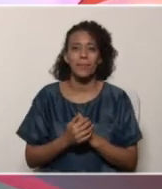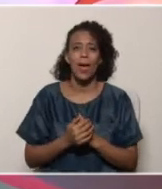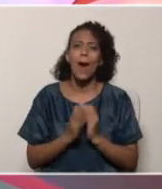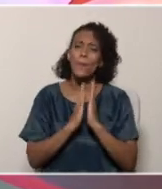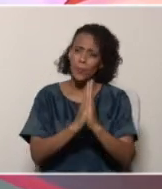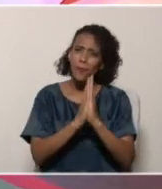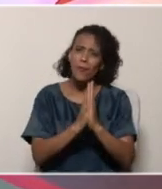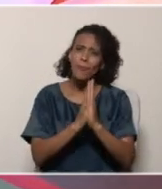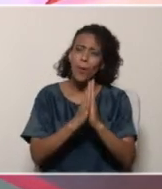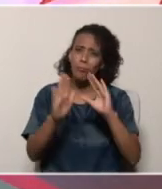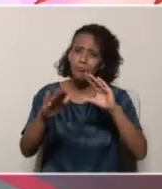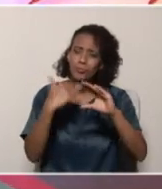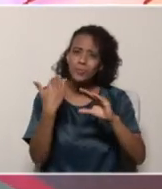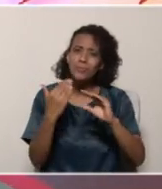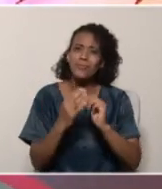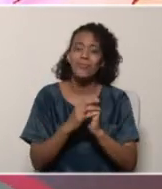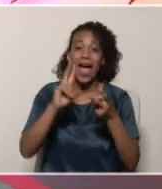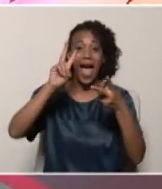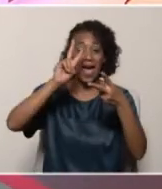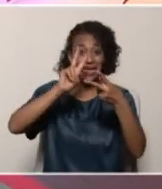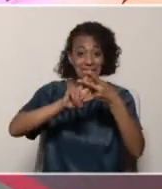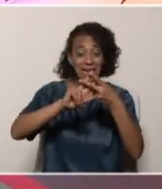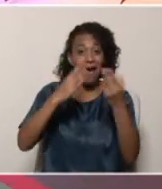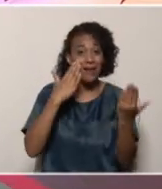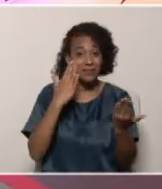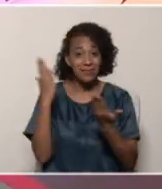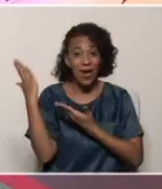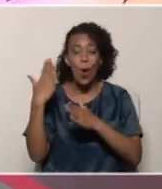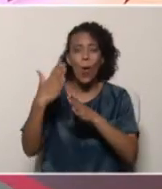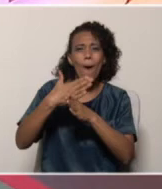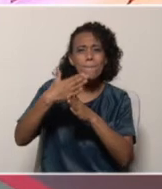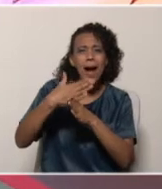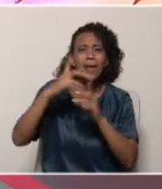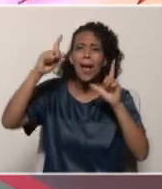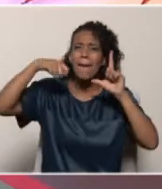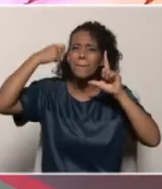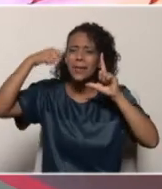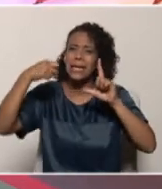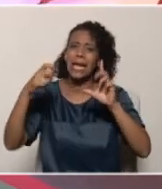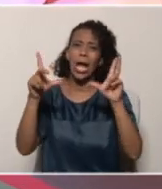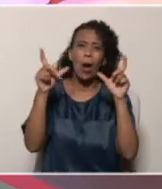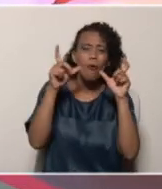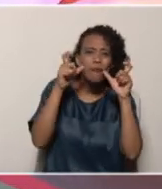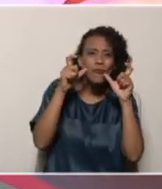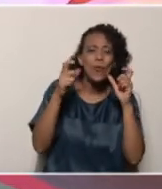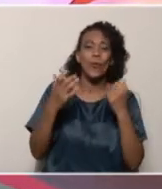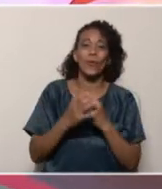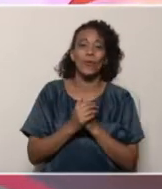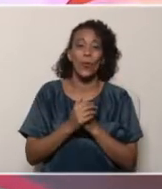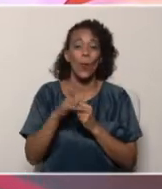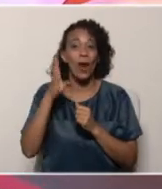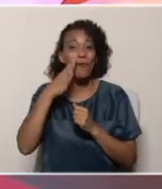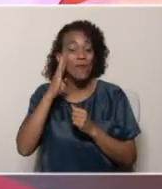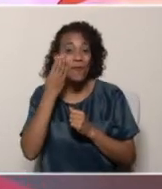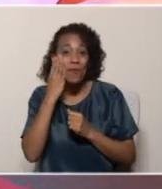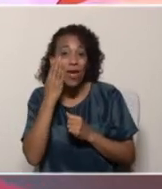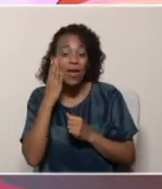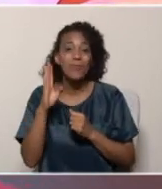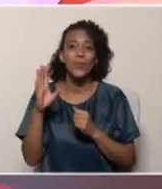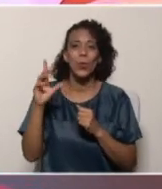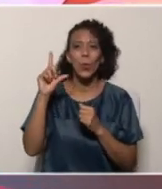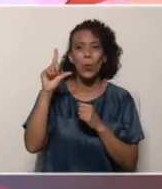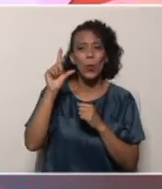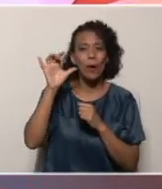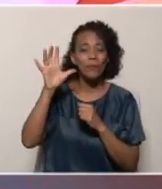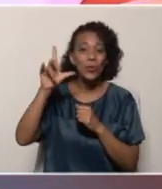te pedimos que a través de la etiqueta Cada Familia, una escuela, compartas todos esos videos en nuestras redes sociales. En el caso del Ministerio